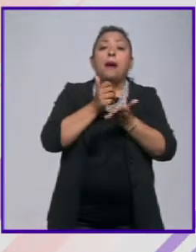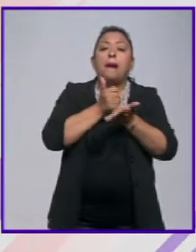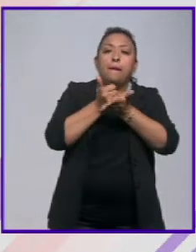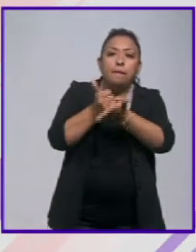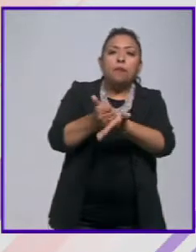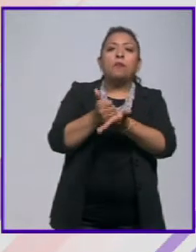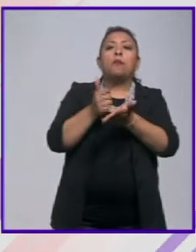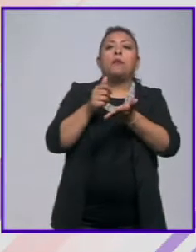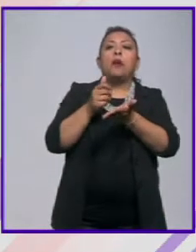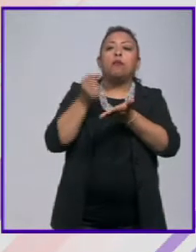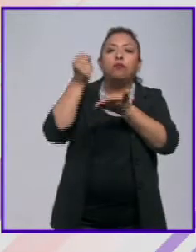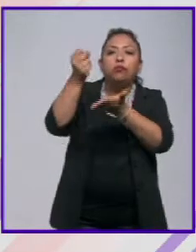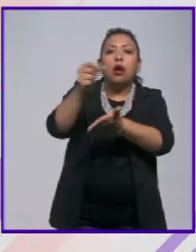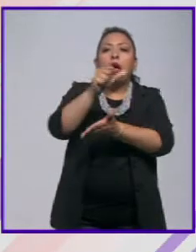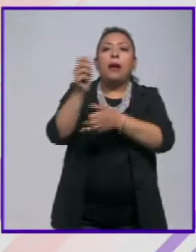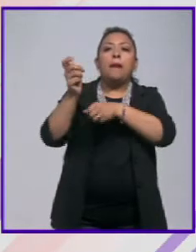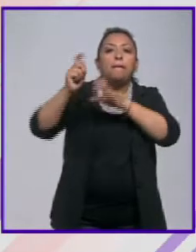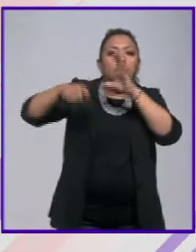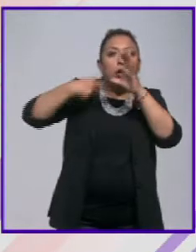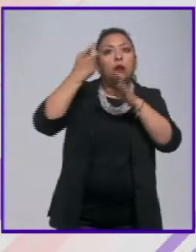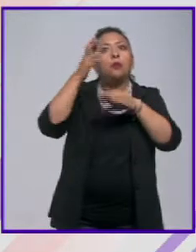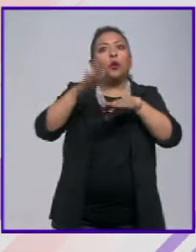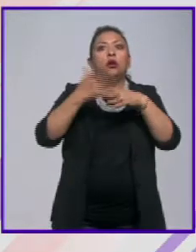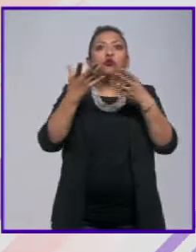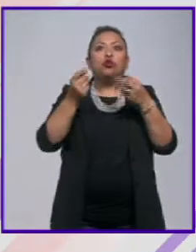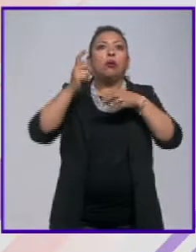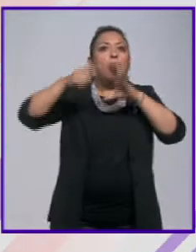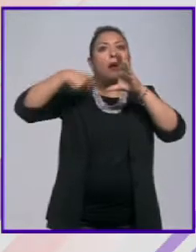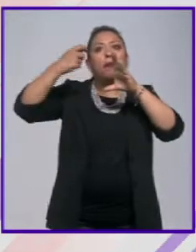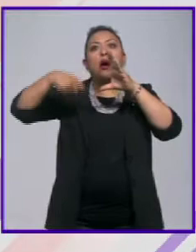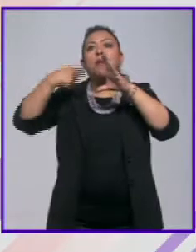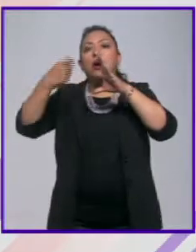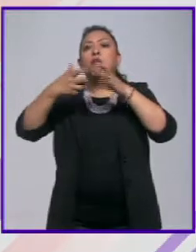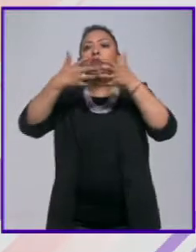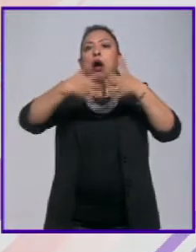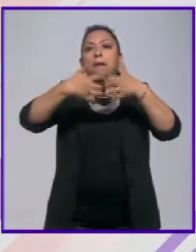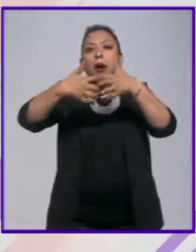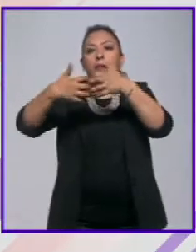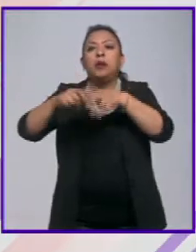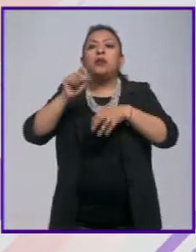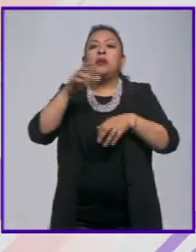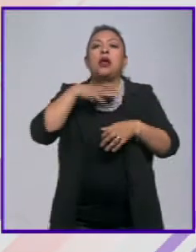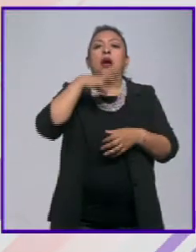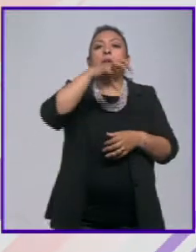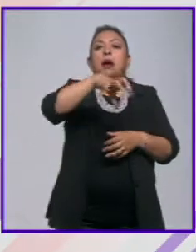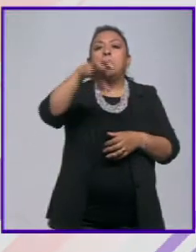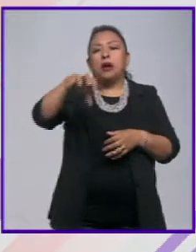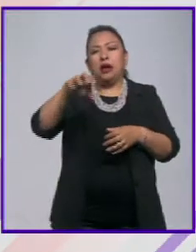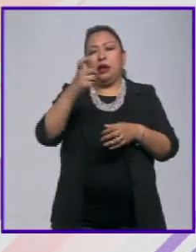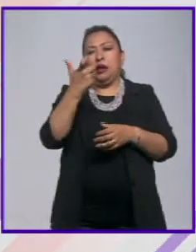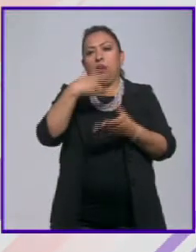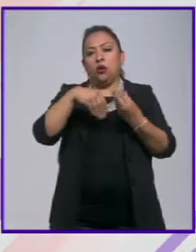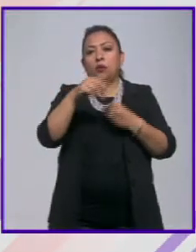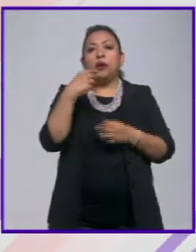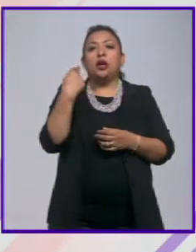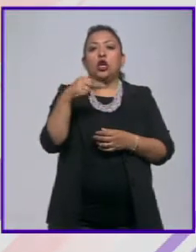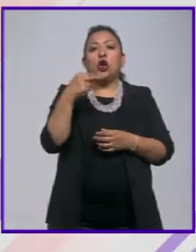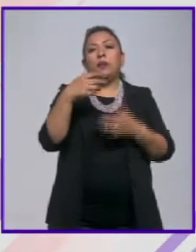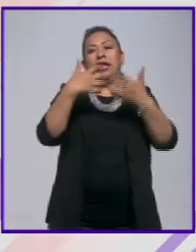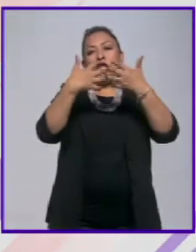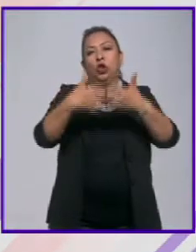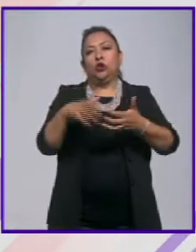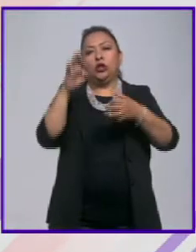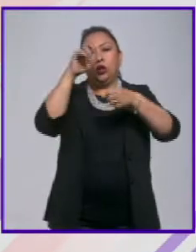películas entonces eso hace que también haya una producción importante de películas y genera además áreas económicas las llamadas industrias